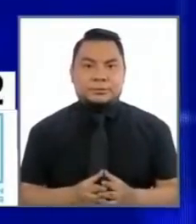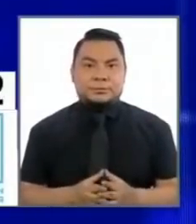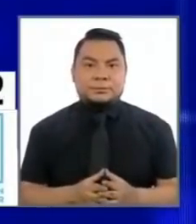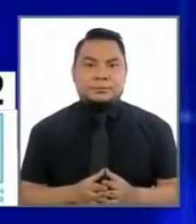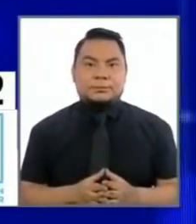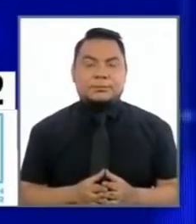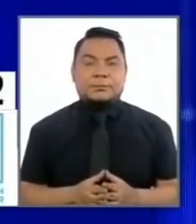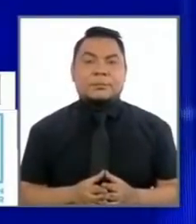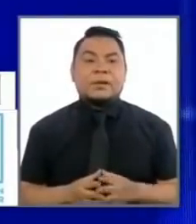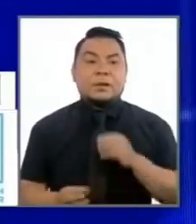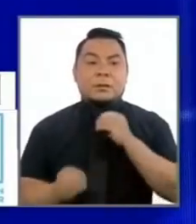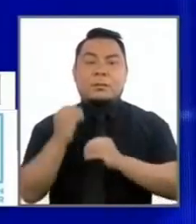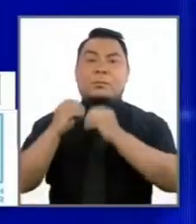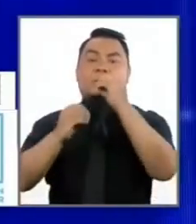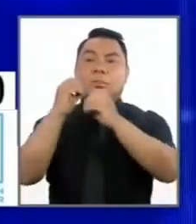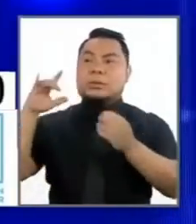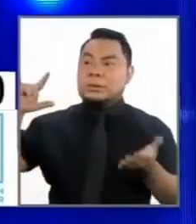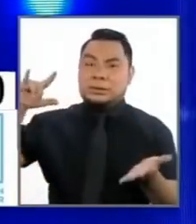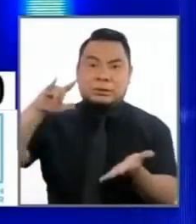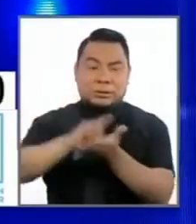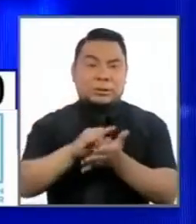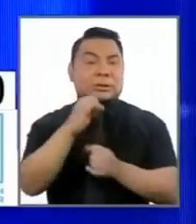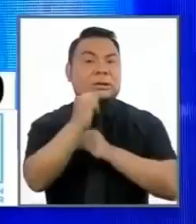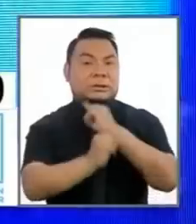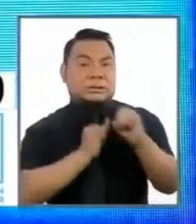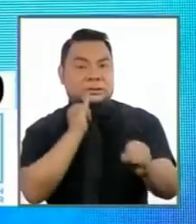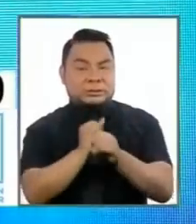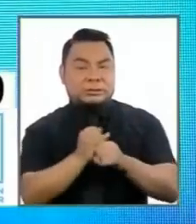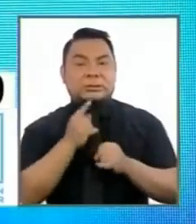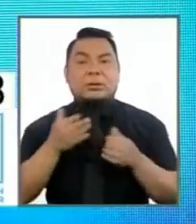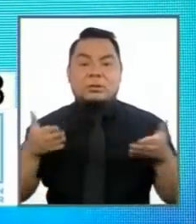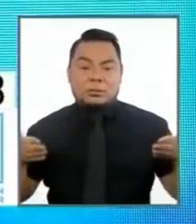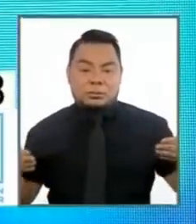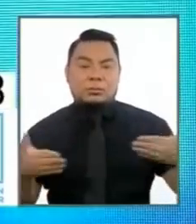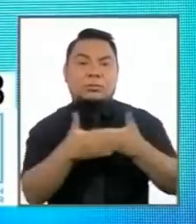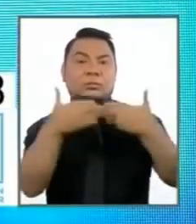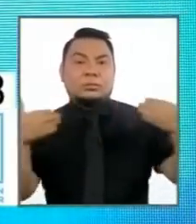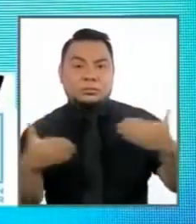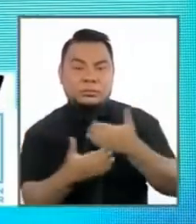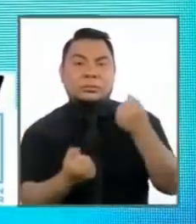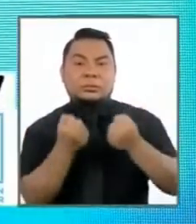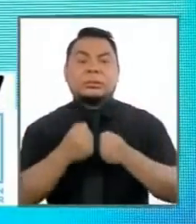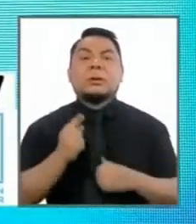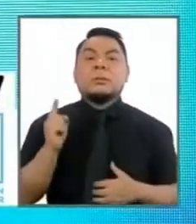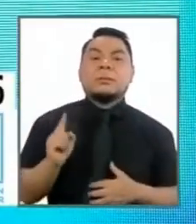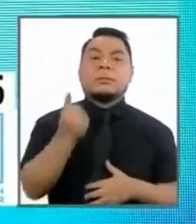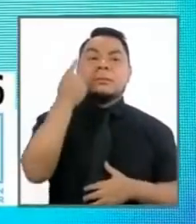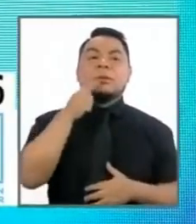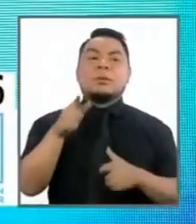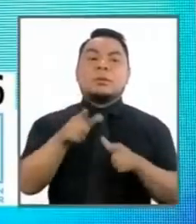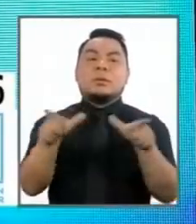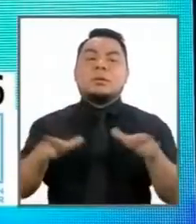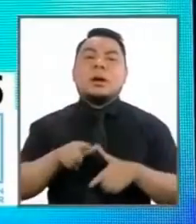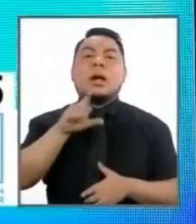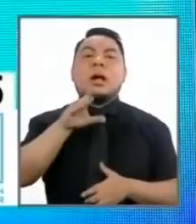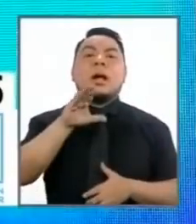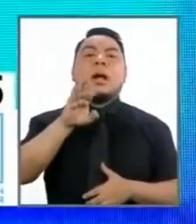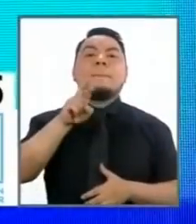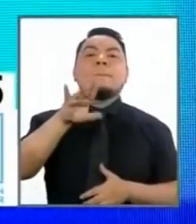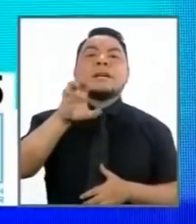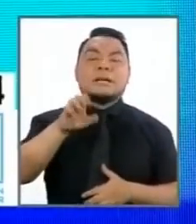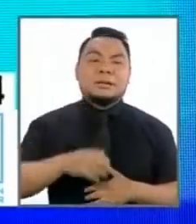para construir aeropuertos internacionales y autopistas de penetración principalmente en la zona del Braem